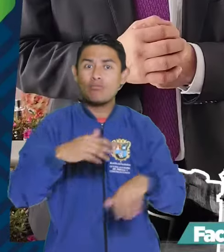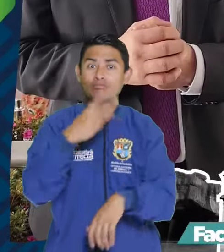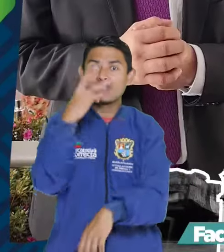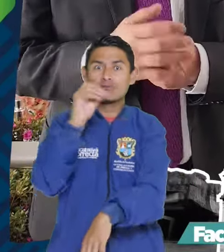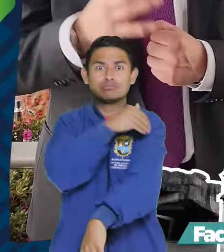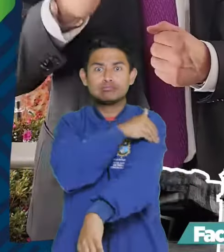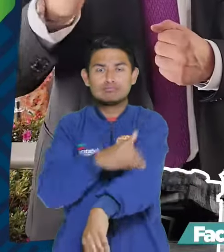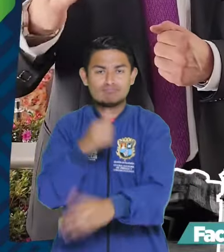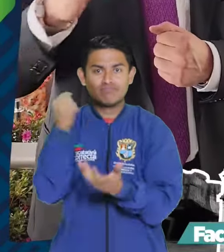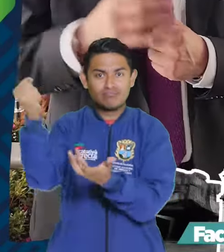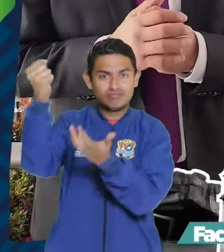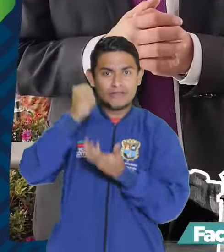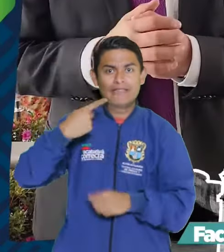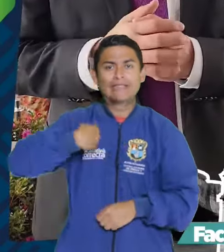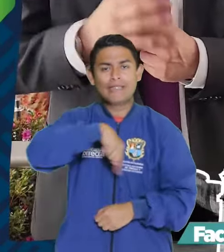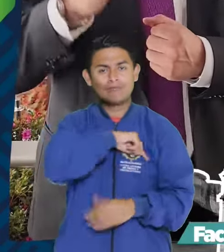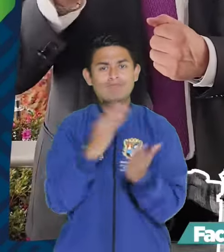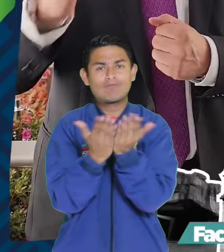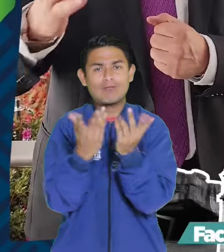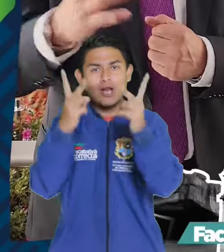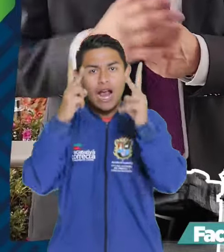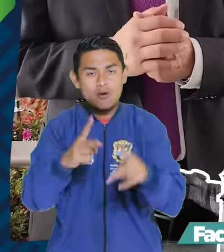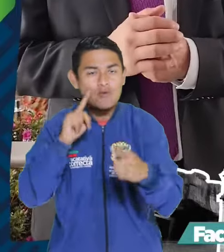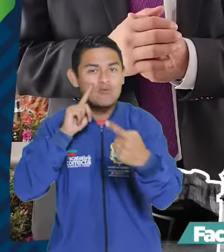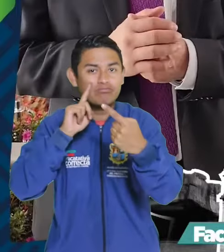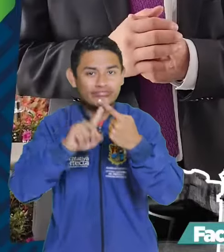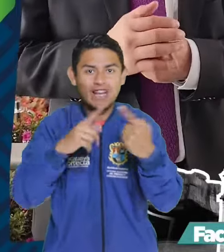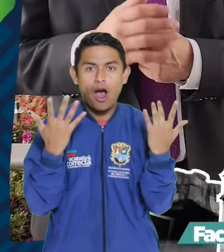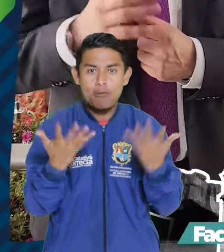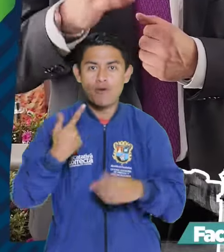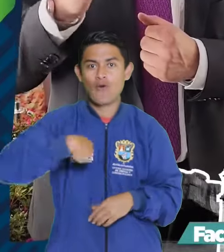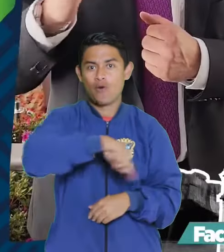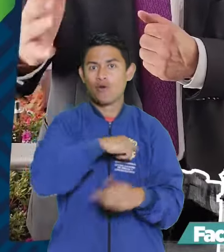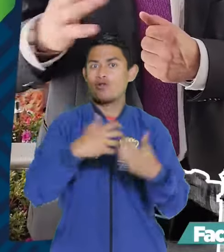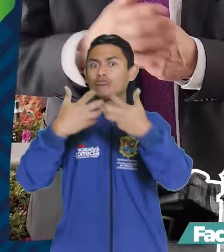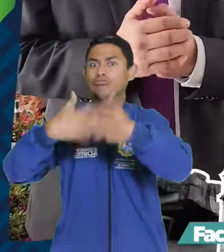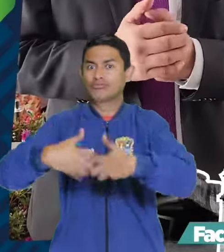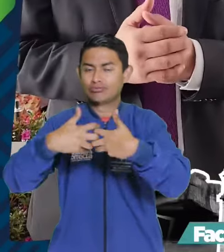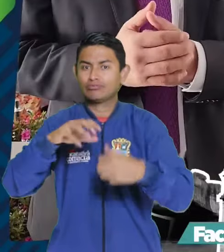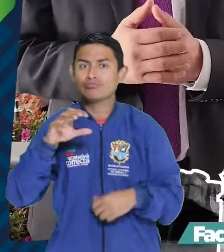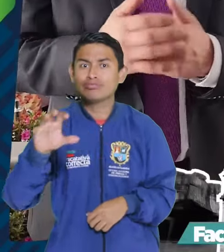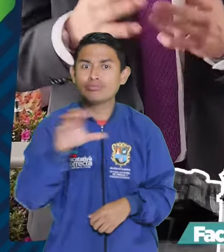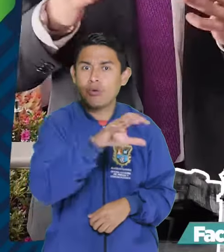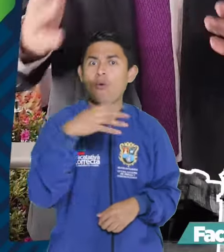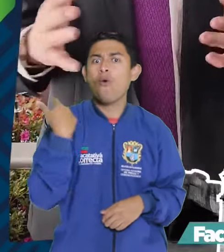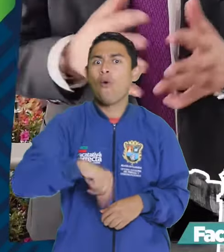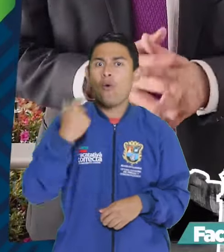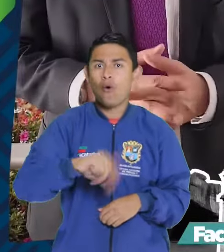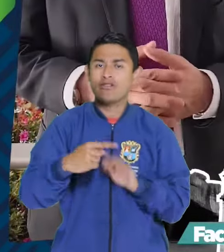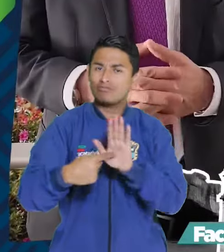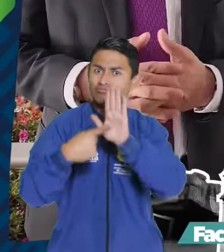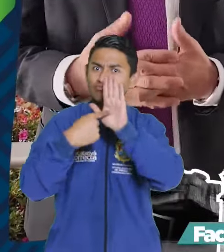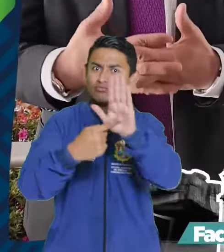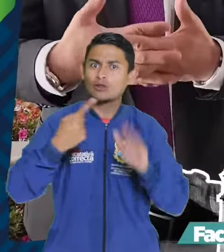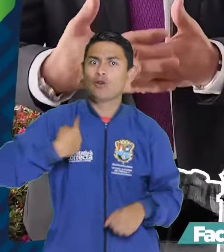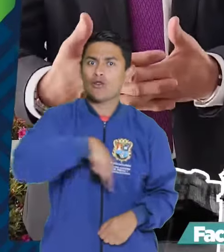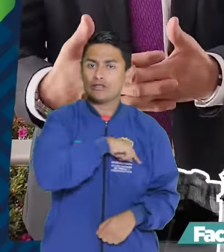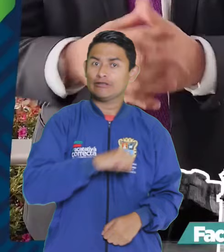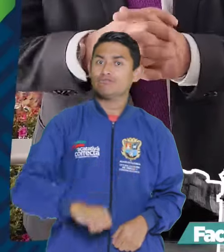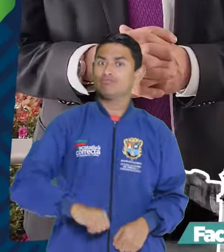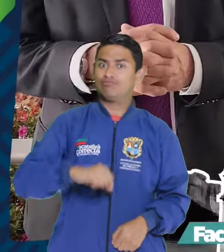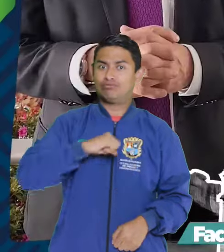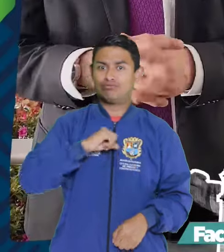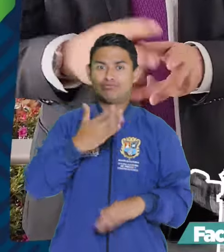millones de pesos para nuestros estudiantes, para procesos de emprendimiento que estamos mostrándole aquí y que estamos orgullosos de